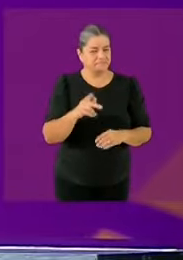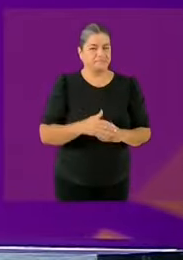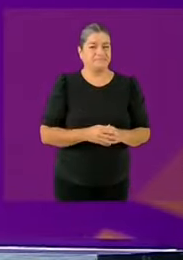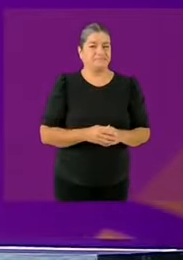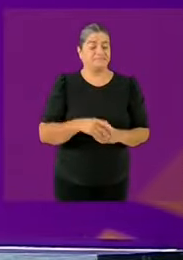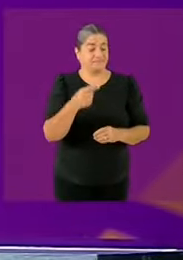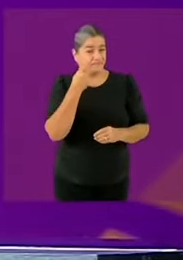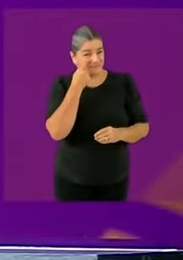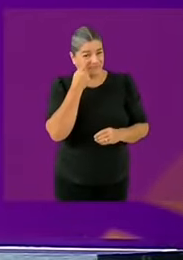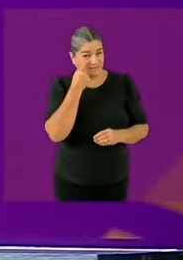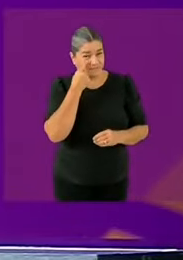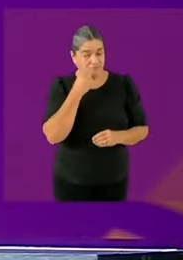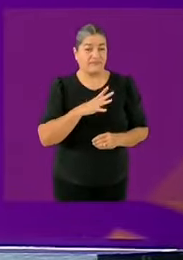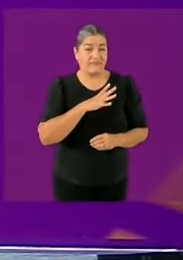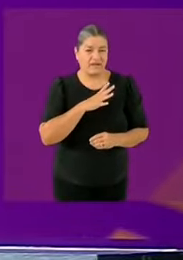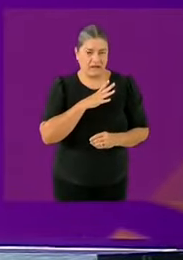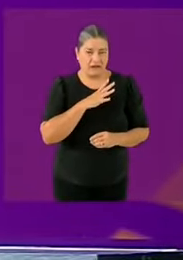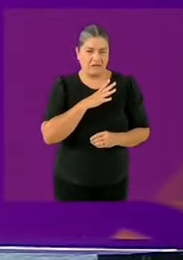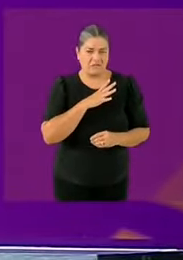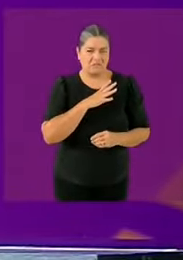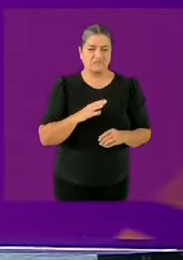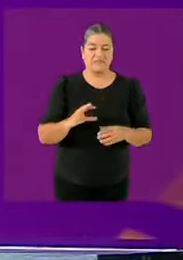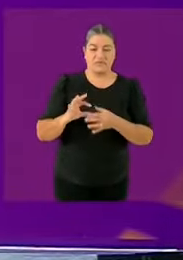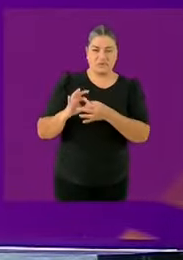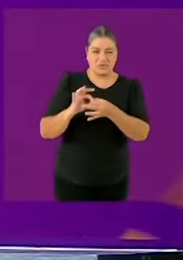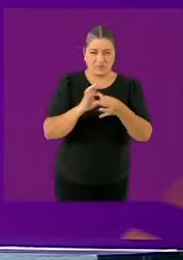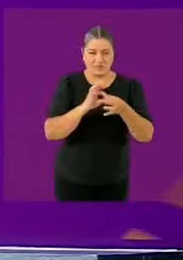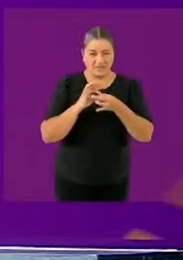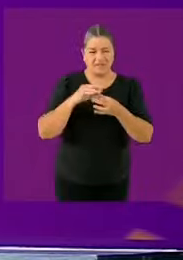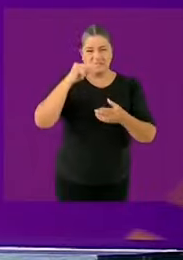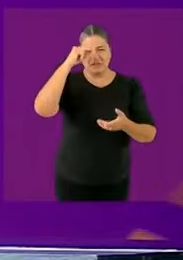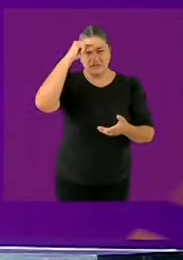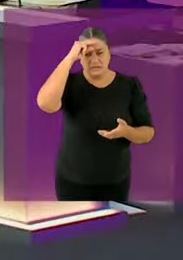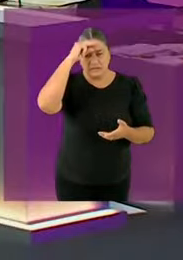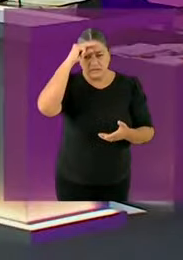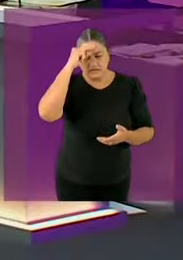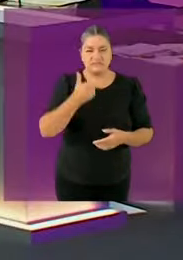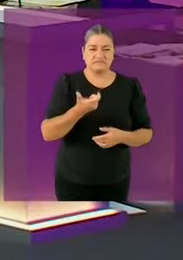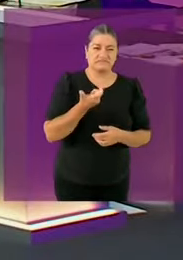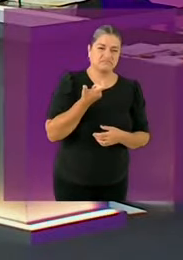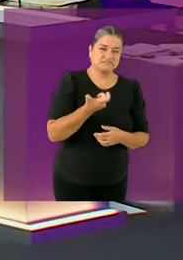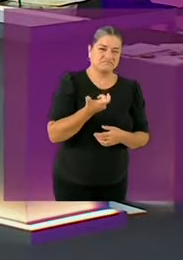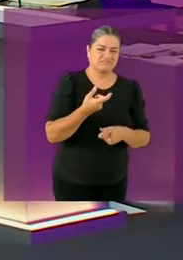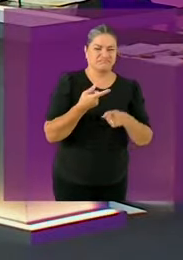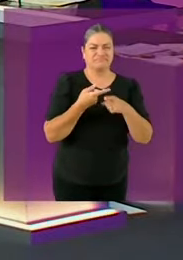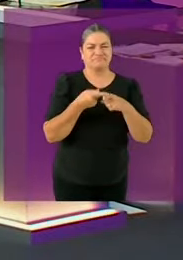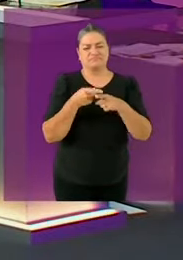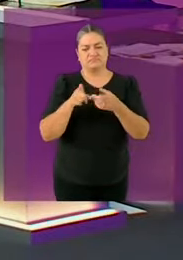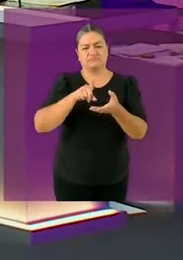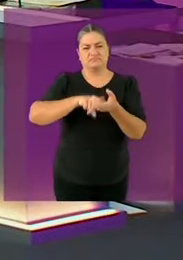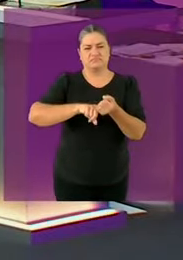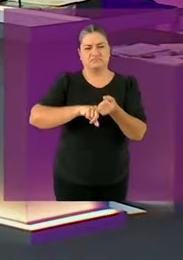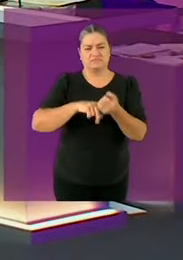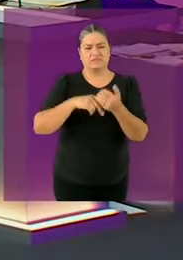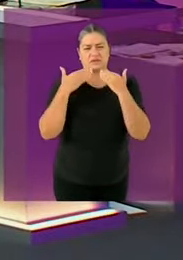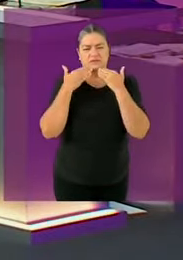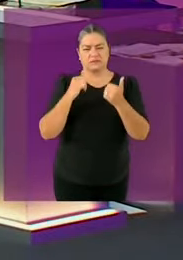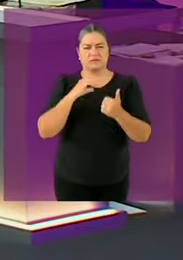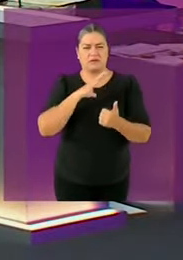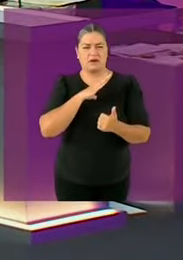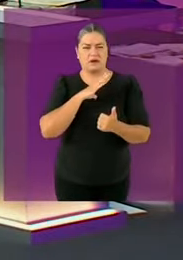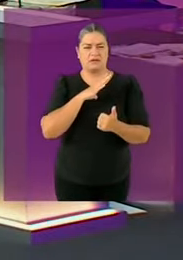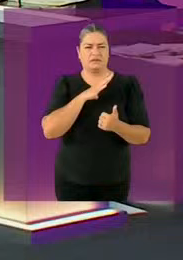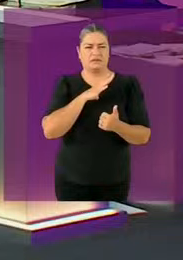Unidad de Inteligencia Financiera, Sistema de Administración Tributaria, han sido en diferentes gobiernos utilizadas